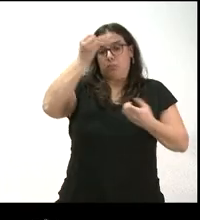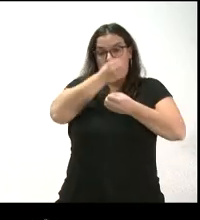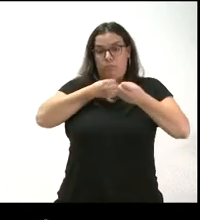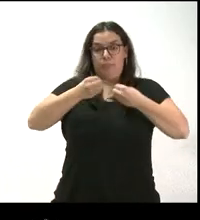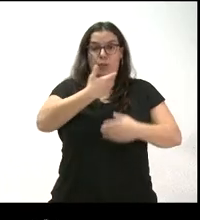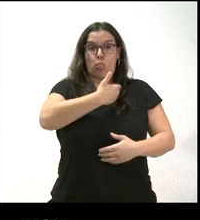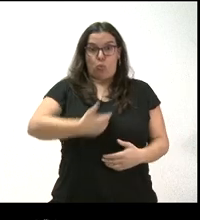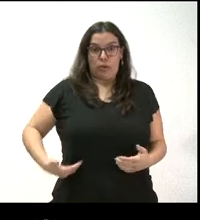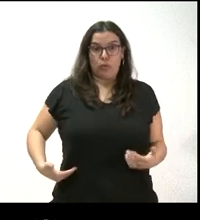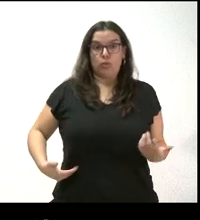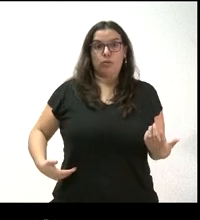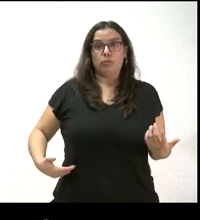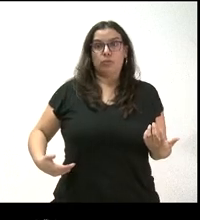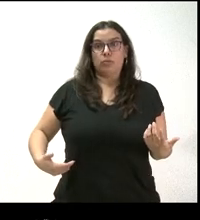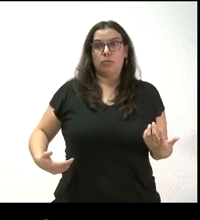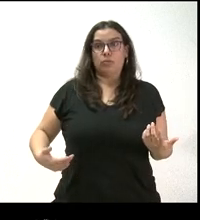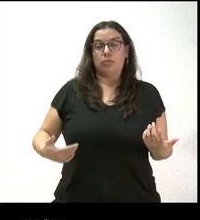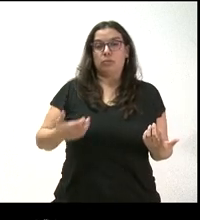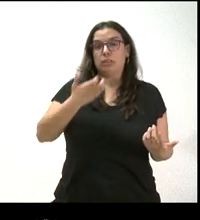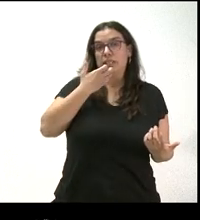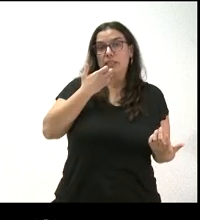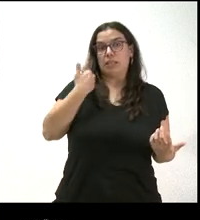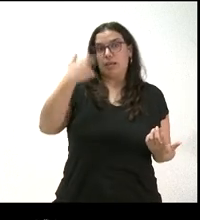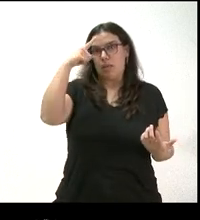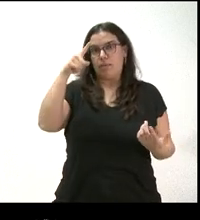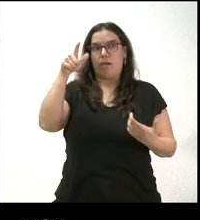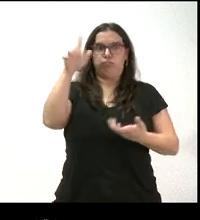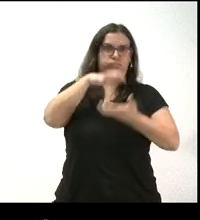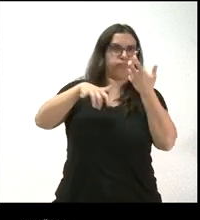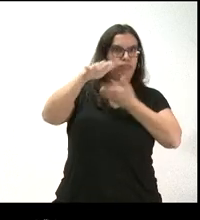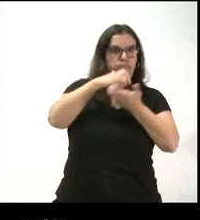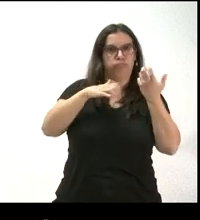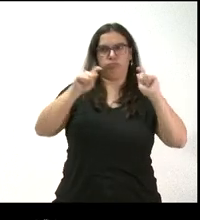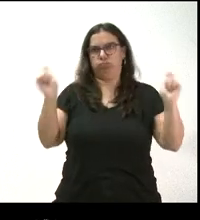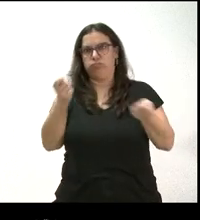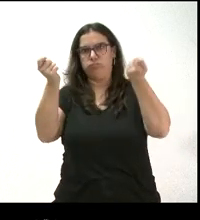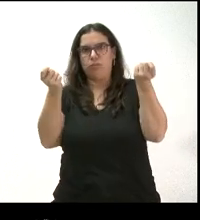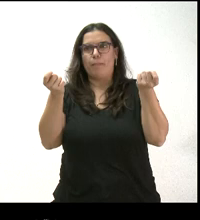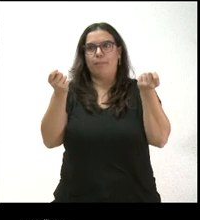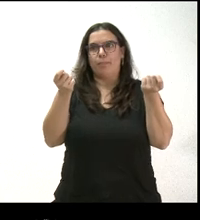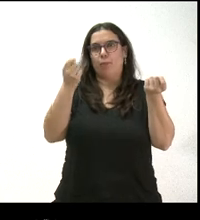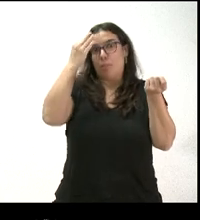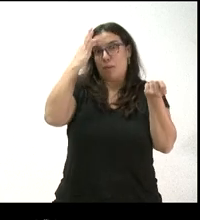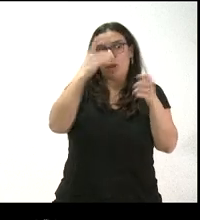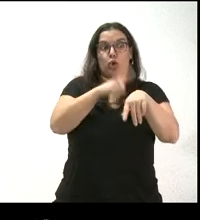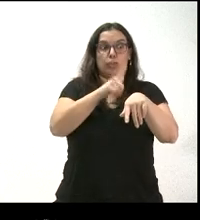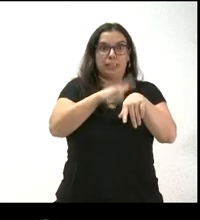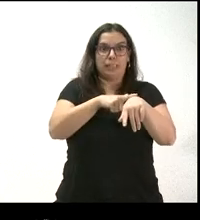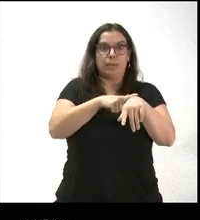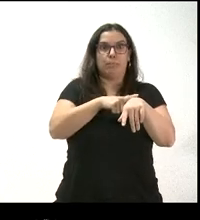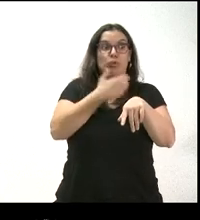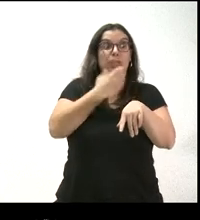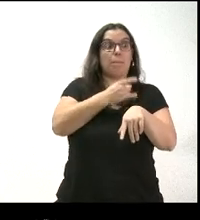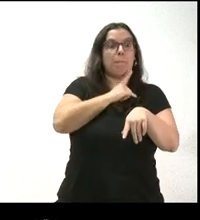propietario de la granja, si ya sabe que hay un revuelo, me imagino que tendría tiempo para dejarlo todo en orden, si es que había algo mal.